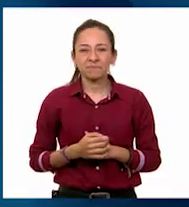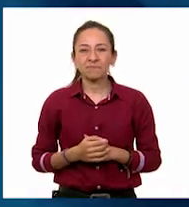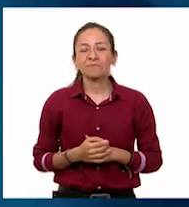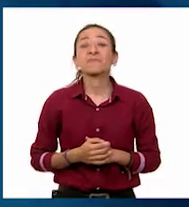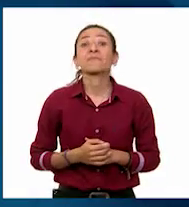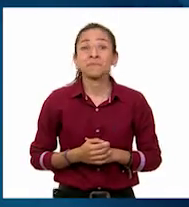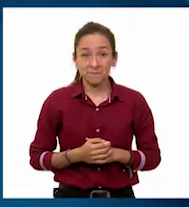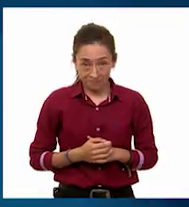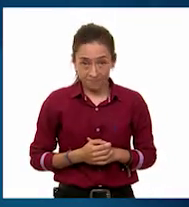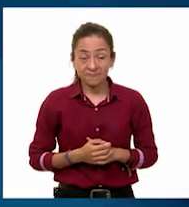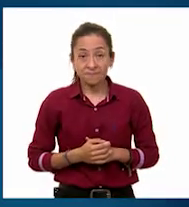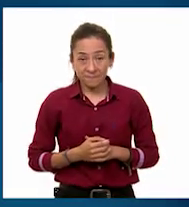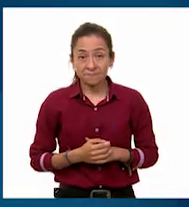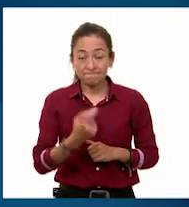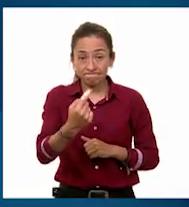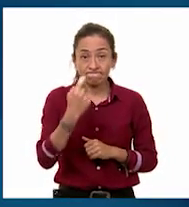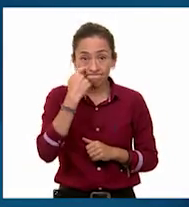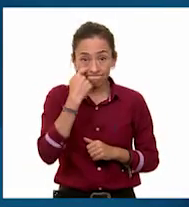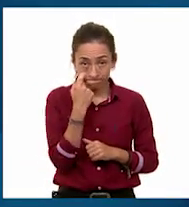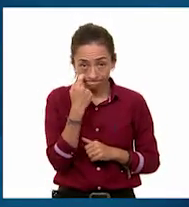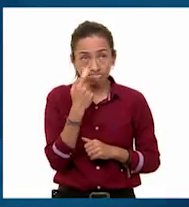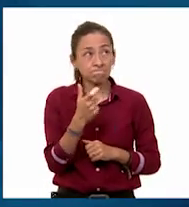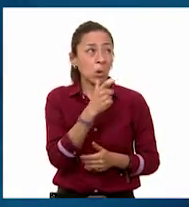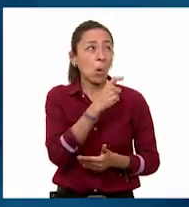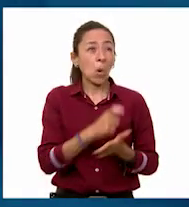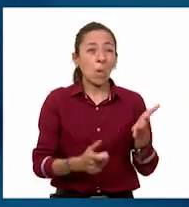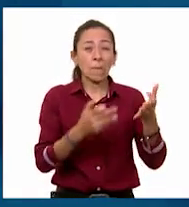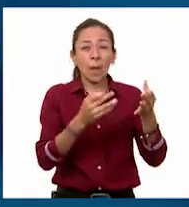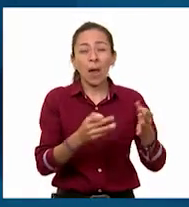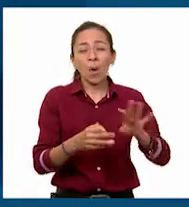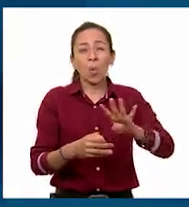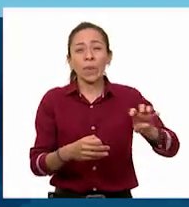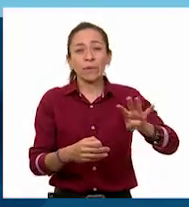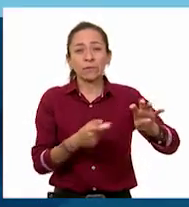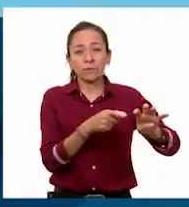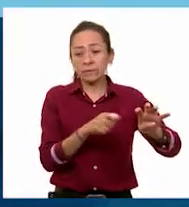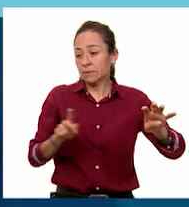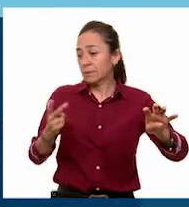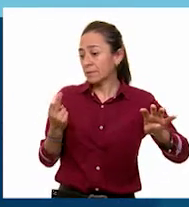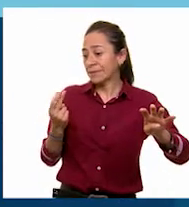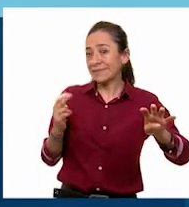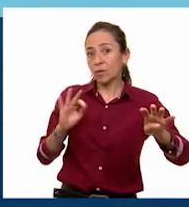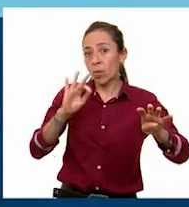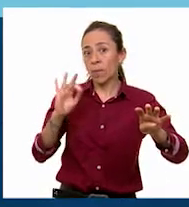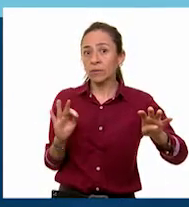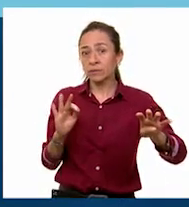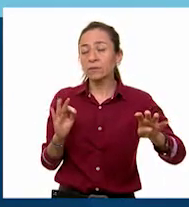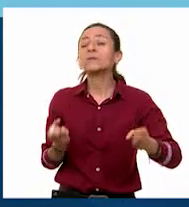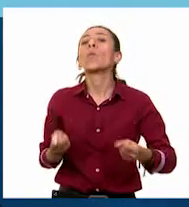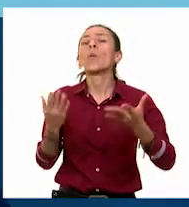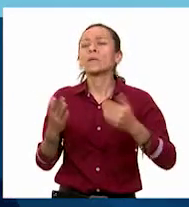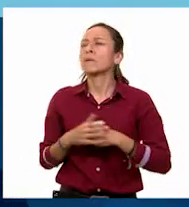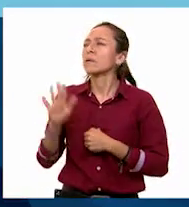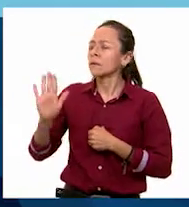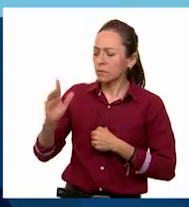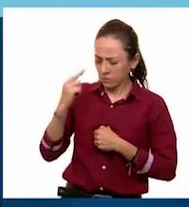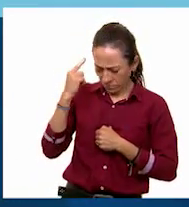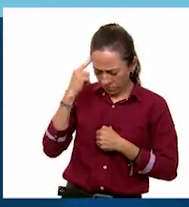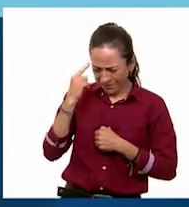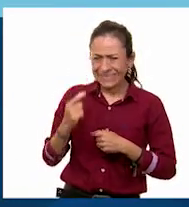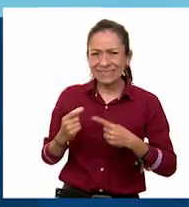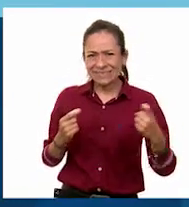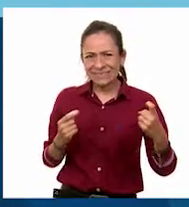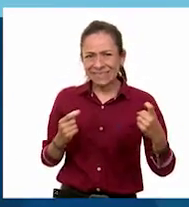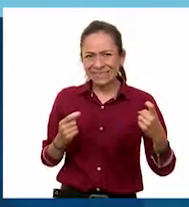% de descuento en una compra de 400 pesos? Si de 100 son 35 pesos, de